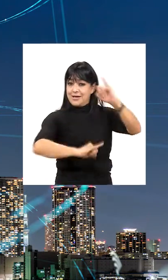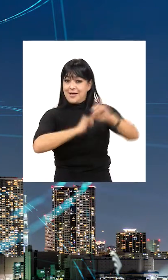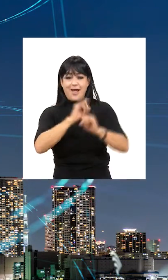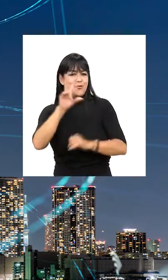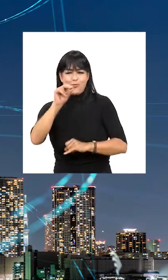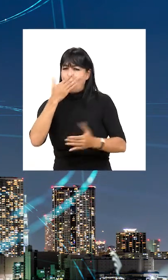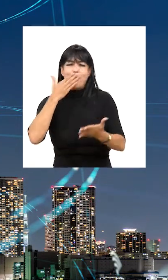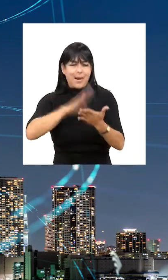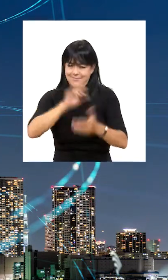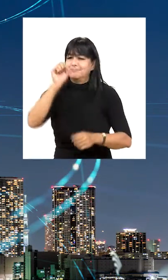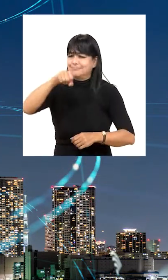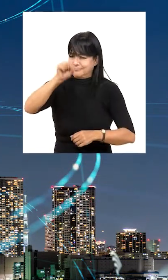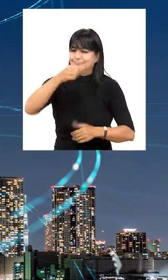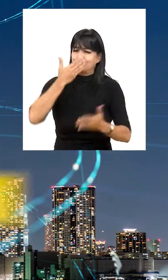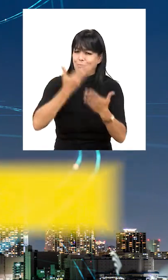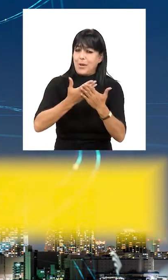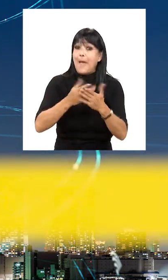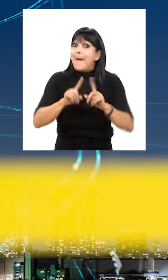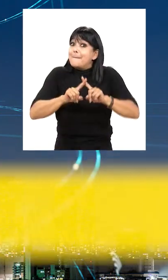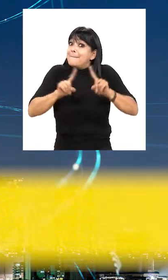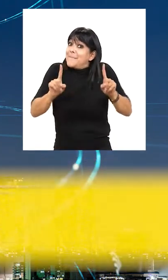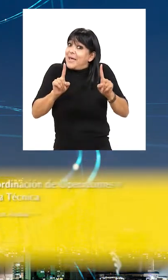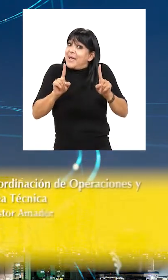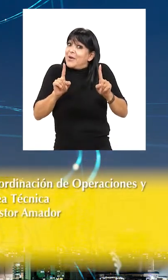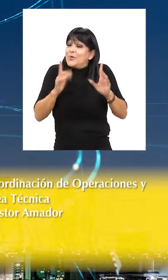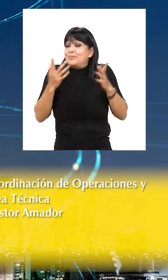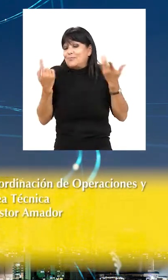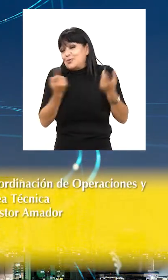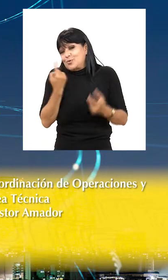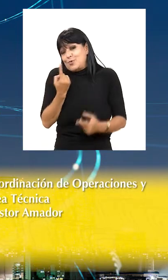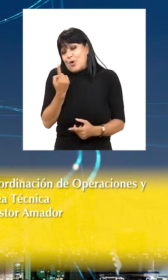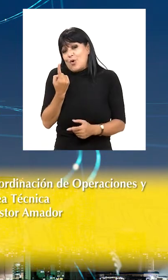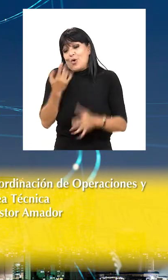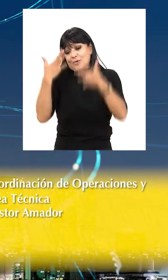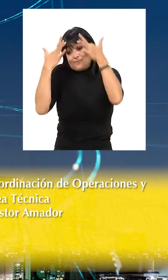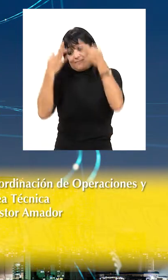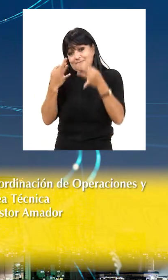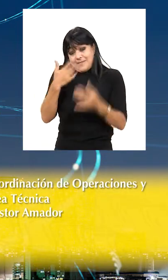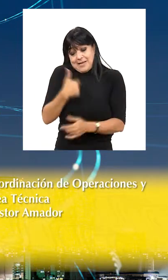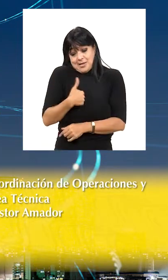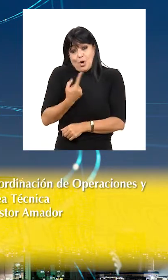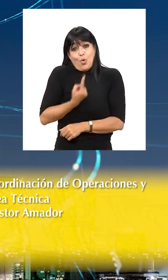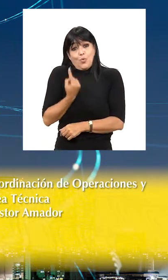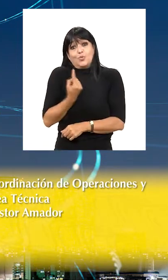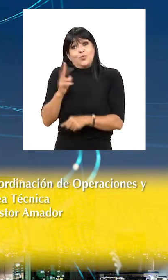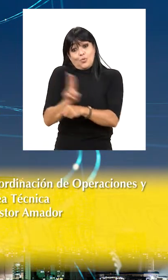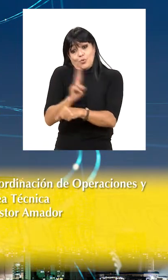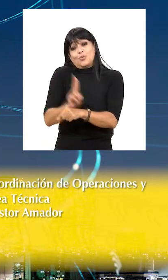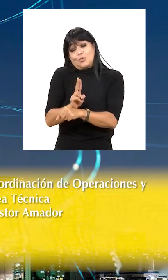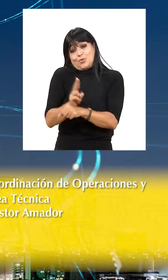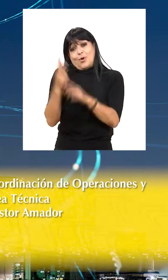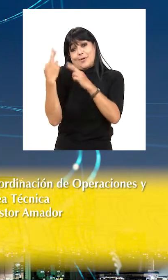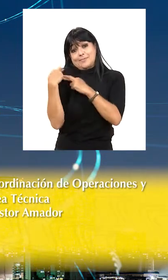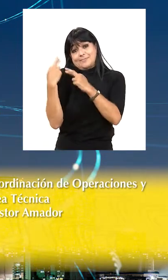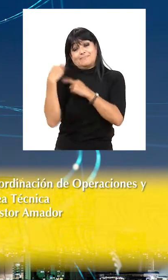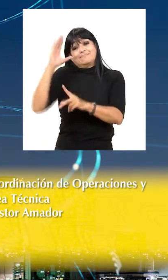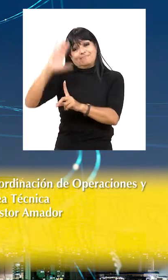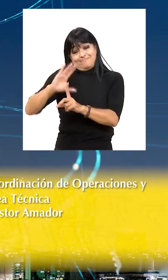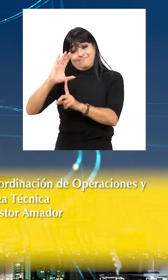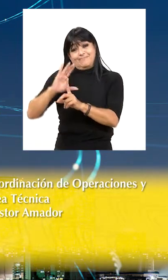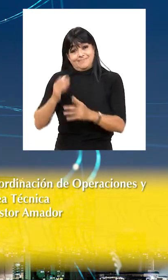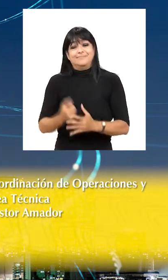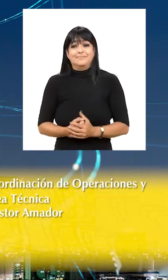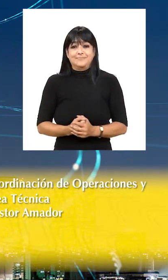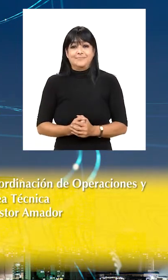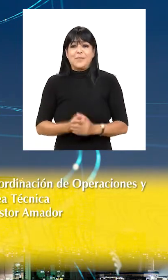Las redes sociales de Internet no son malas. Las situaciones propiciadas únicamente son determinadas por el uso que